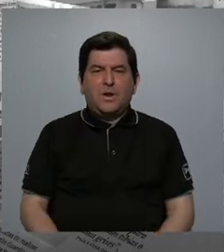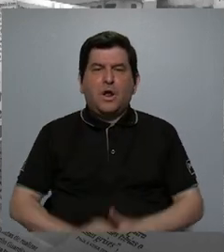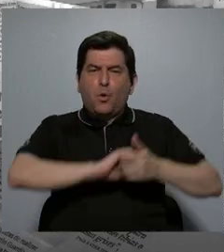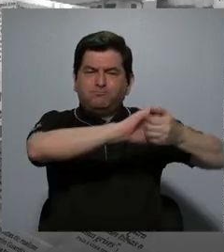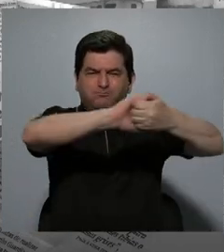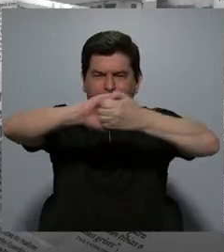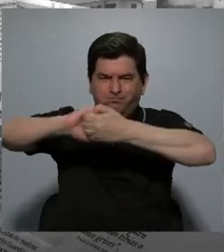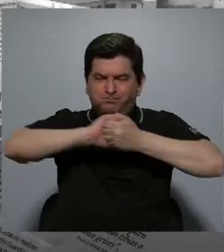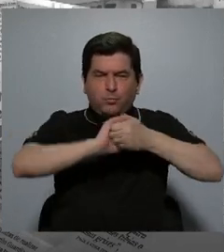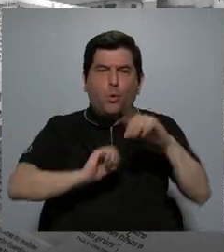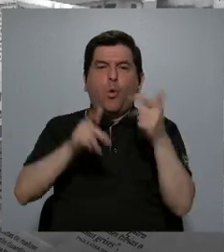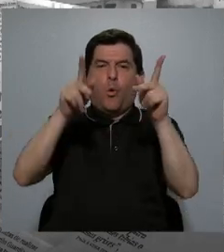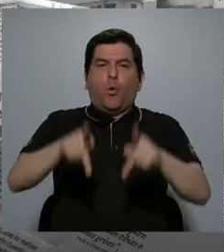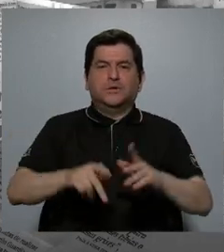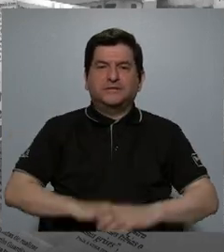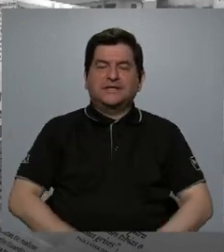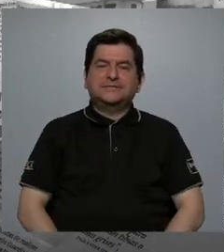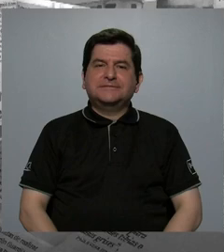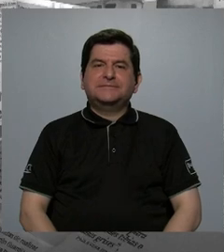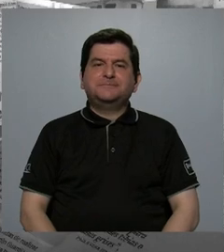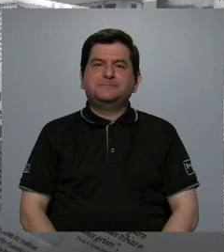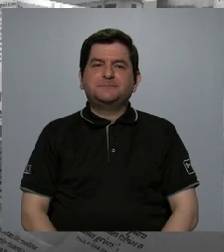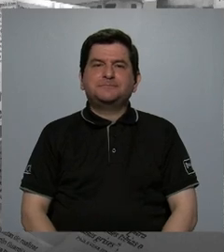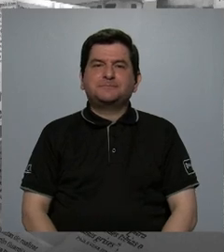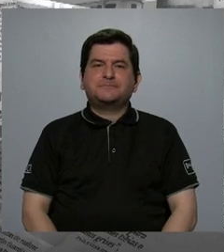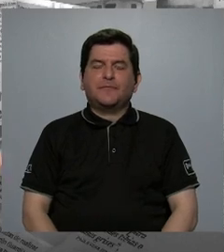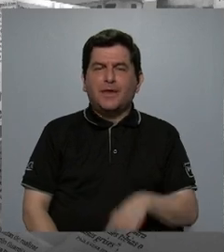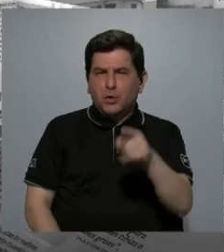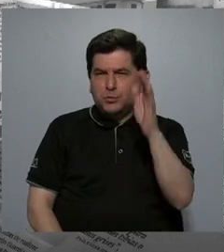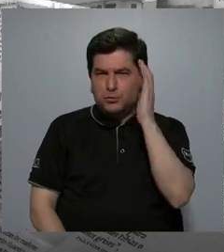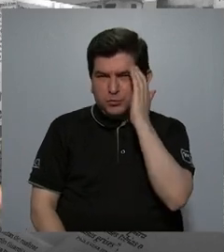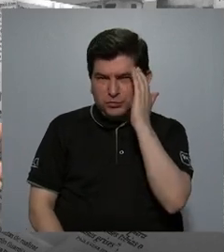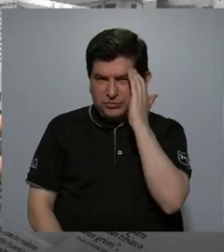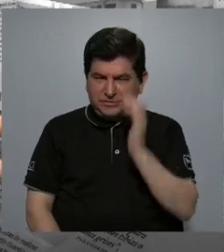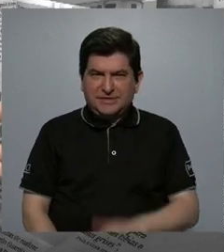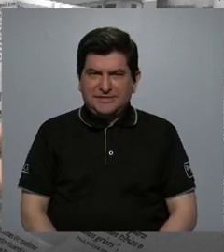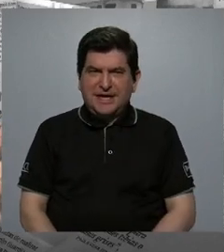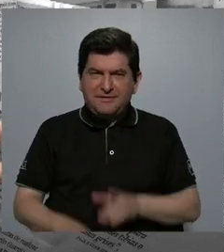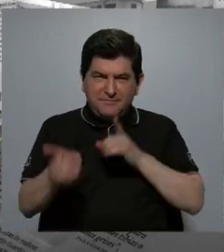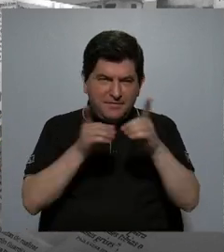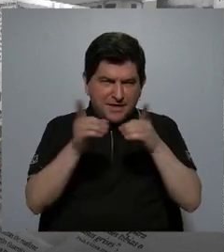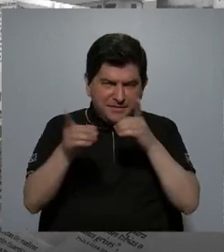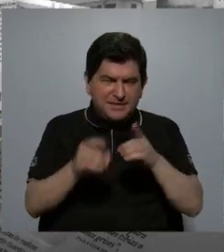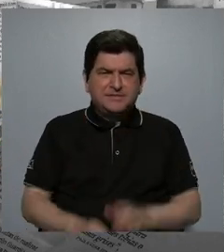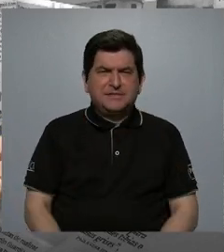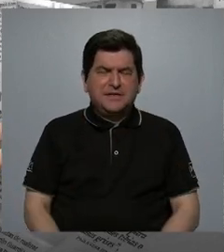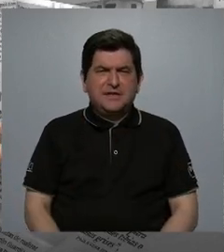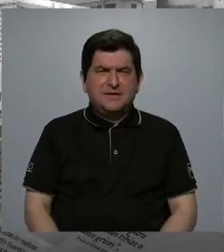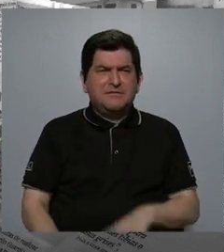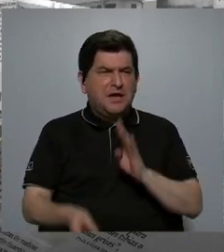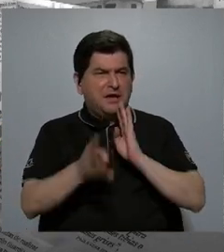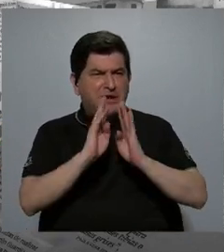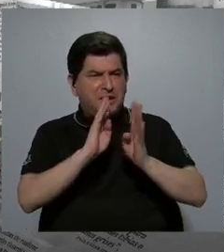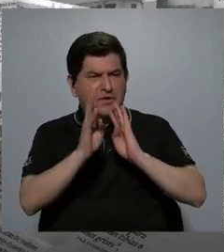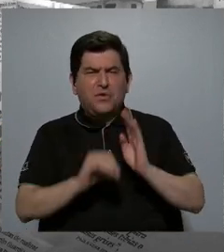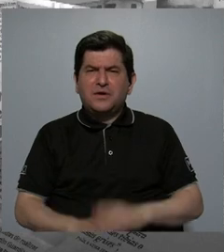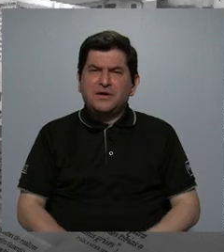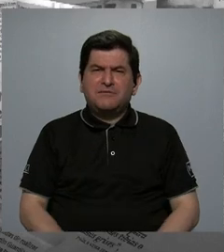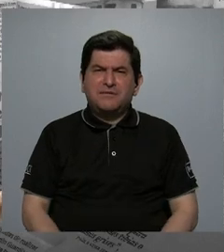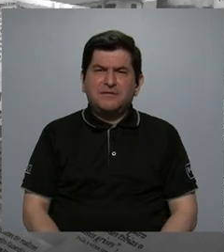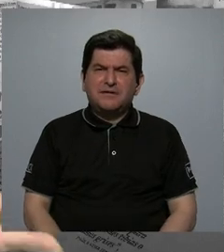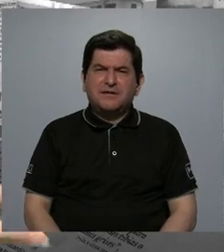colaboración con los demás. ¿Sabe usted que usted está describiendo mucho a lo que hablan de